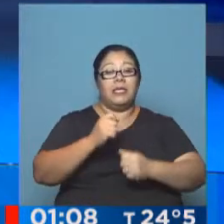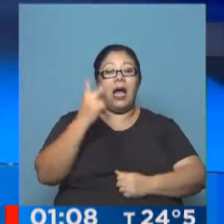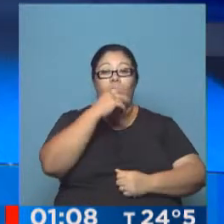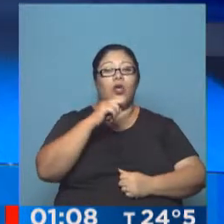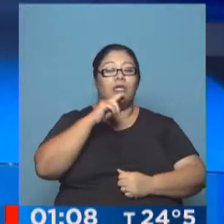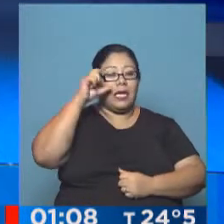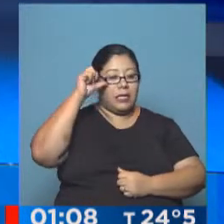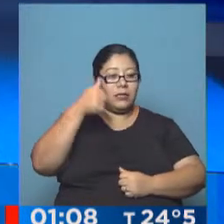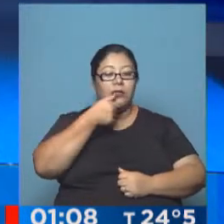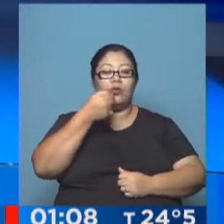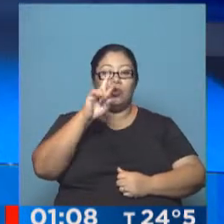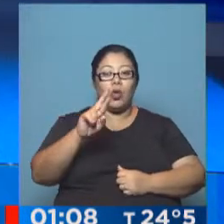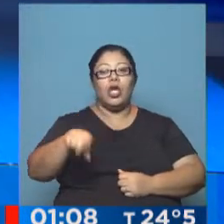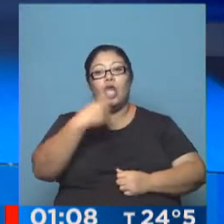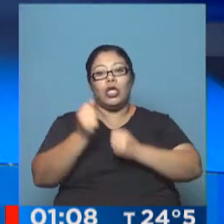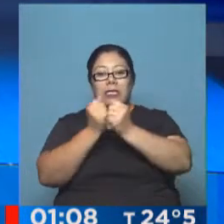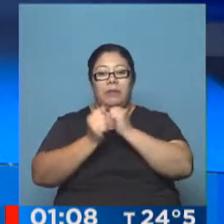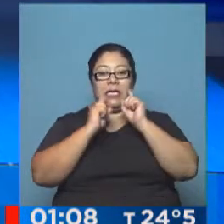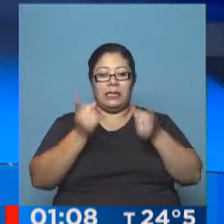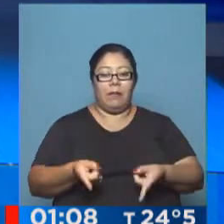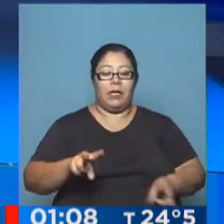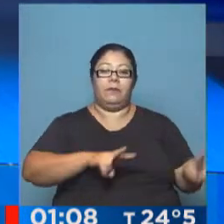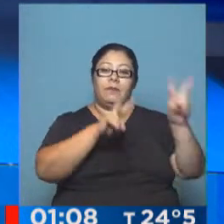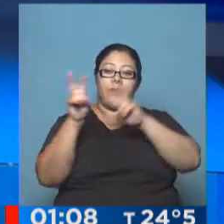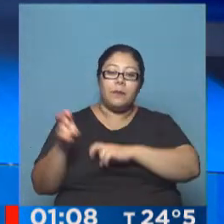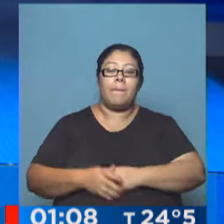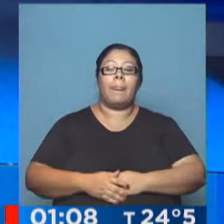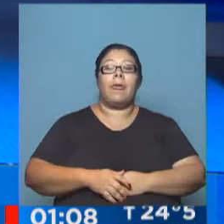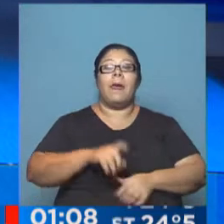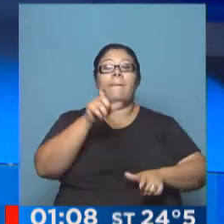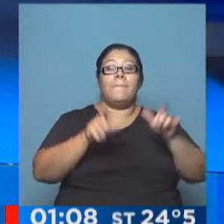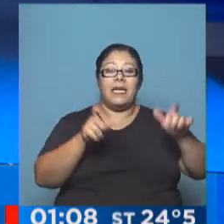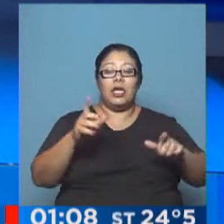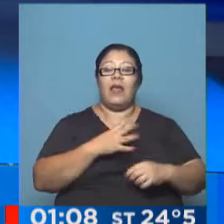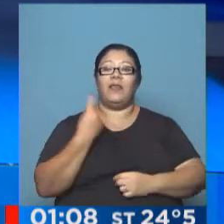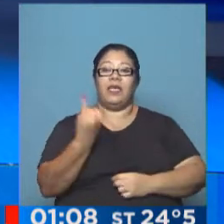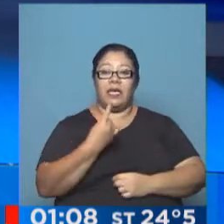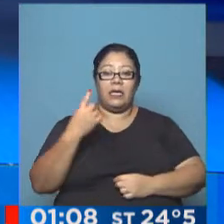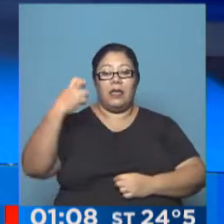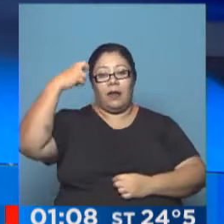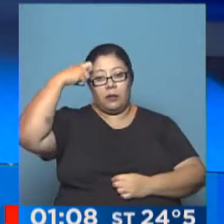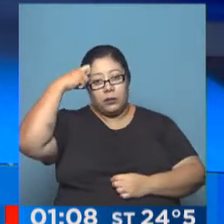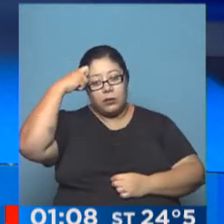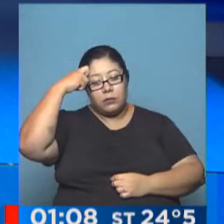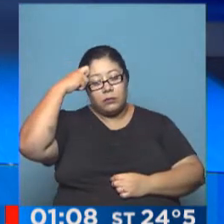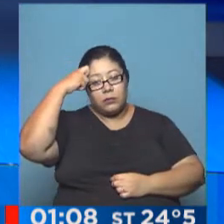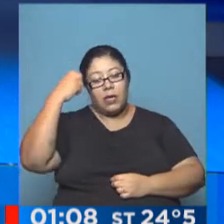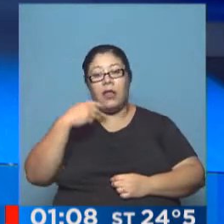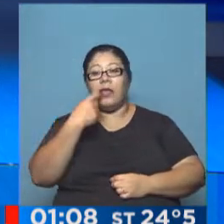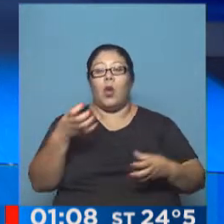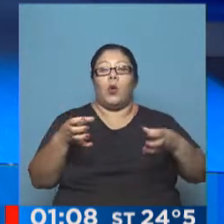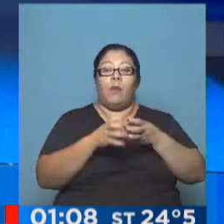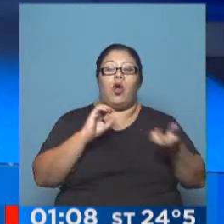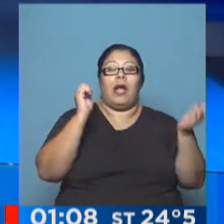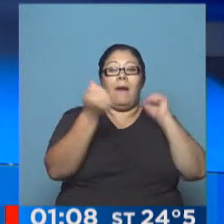Dirigentes y legisladores nacionales de la Unión Cívica Radical ratificaron su pertenencia a la alianza Cambiemos, hicieron